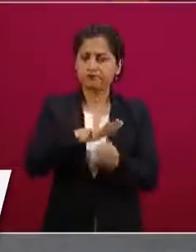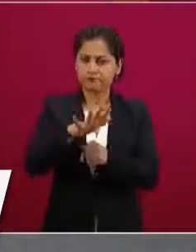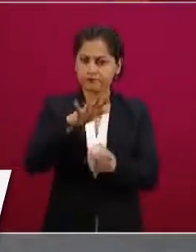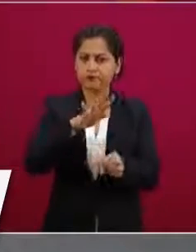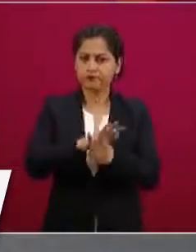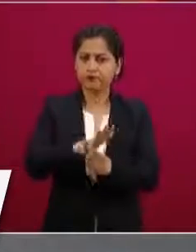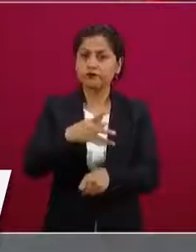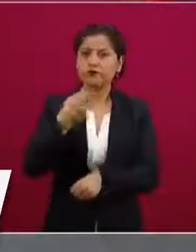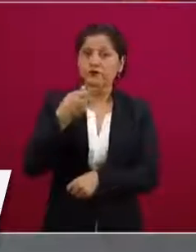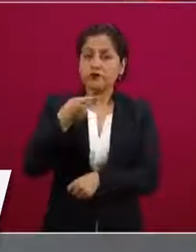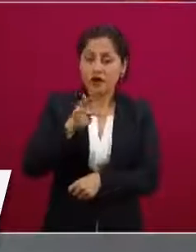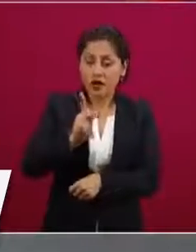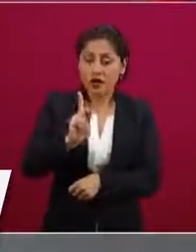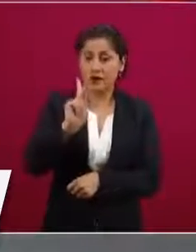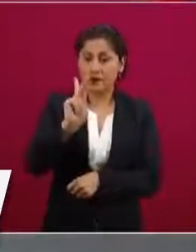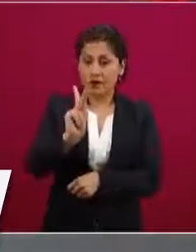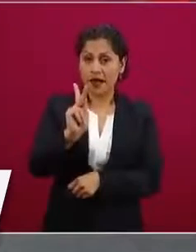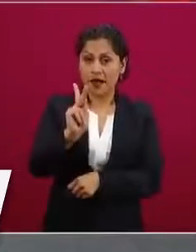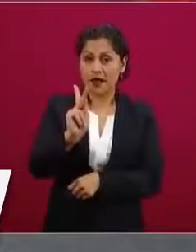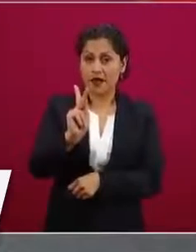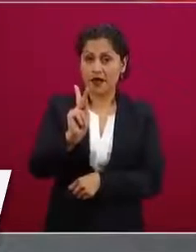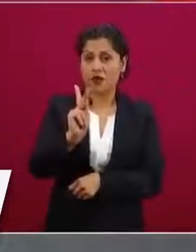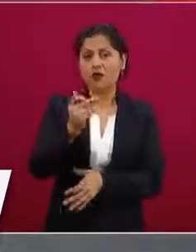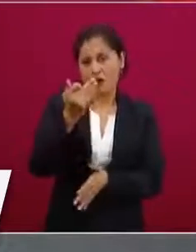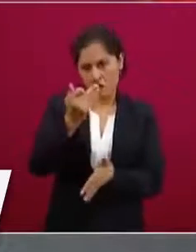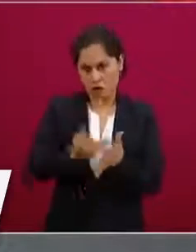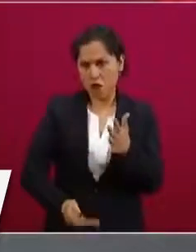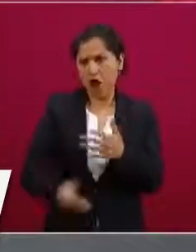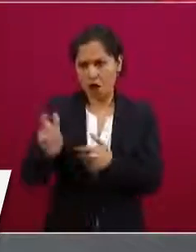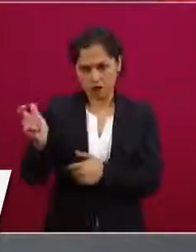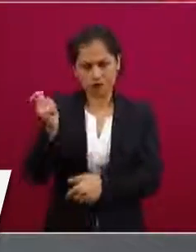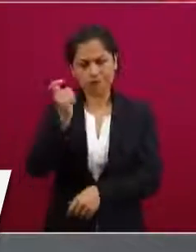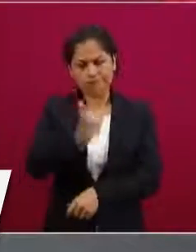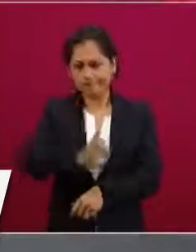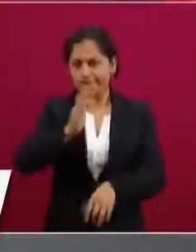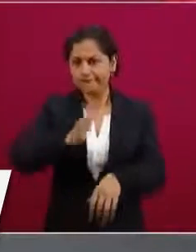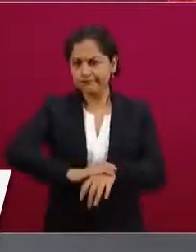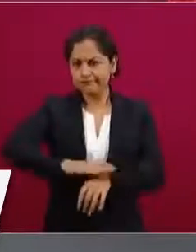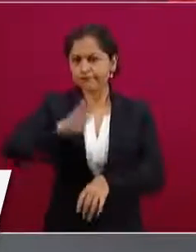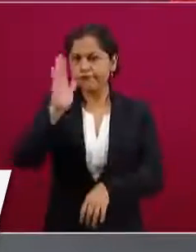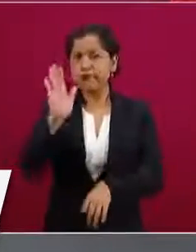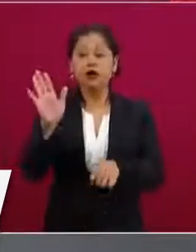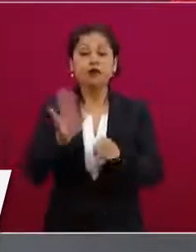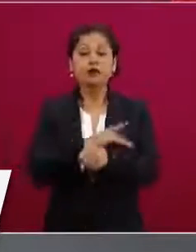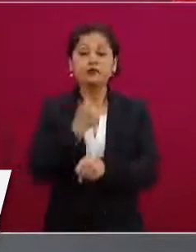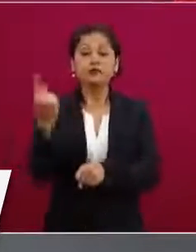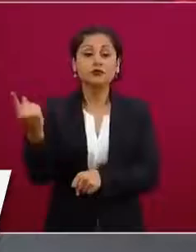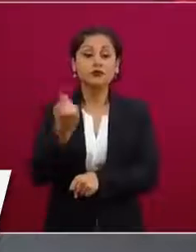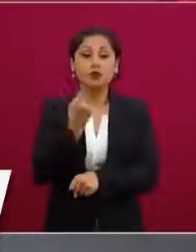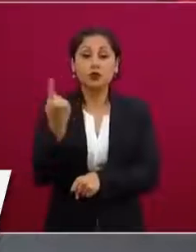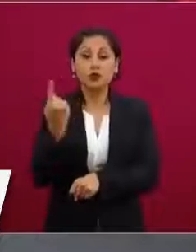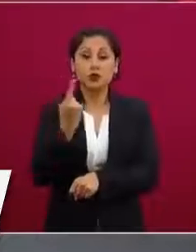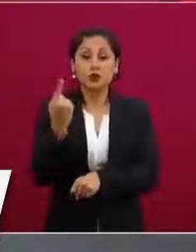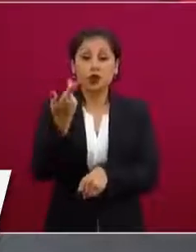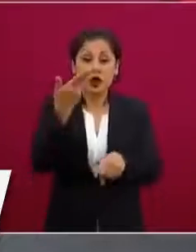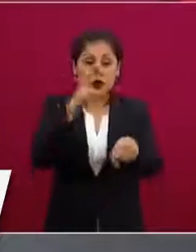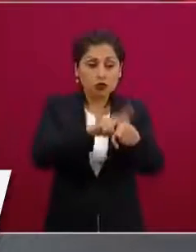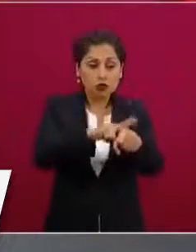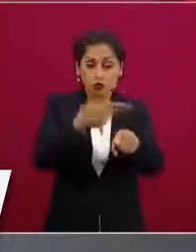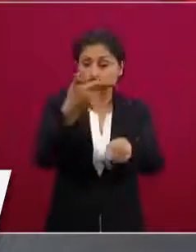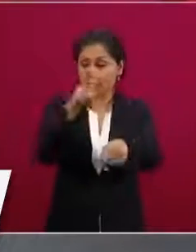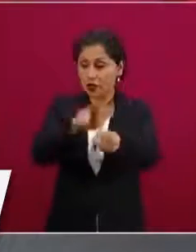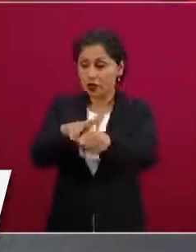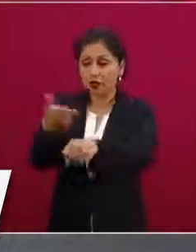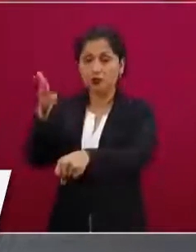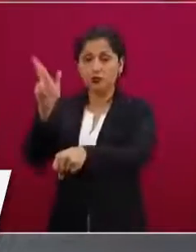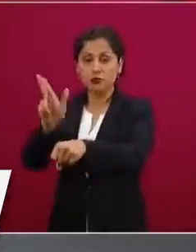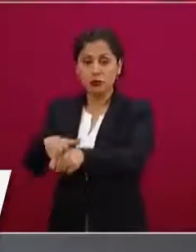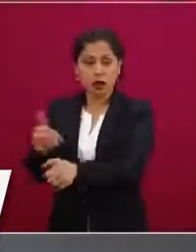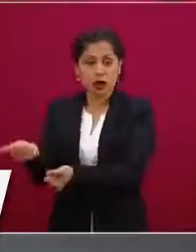pide,